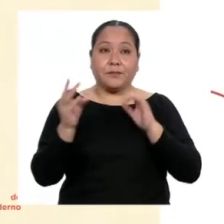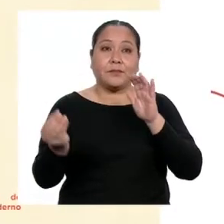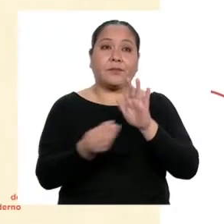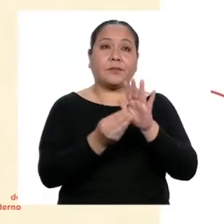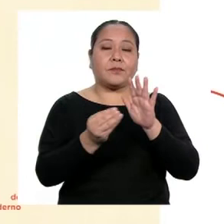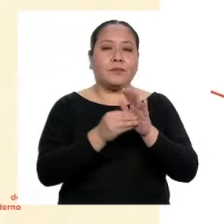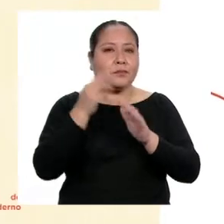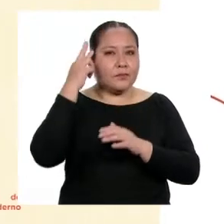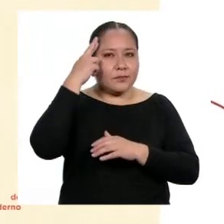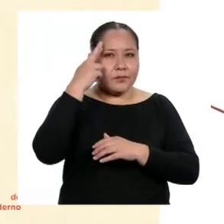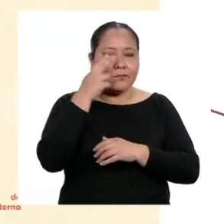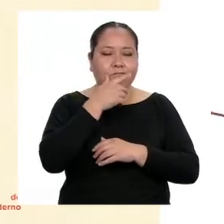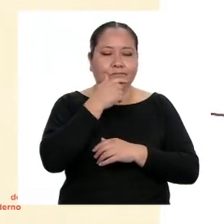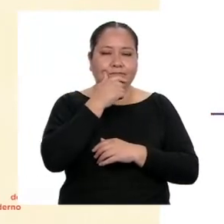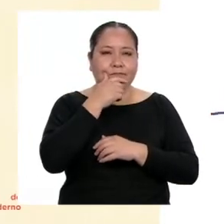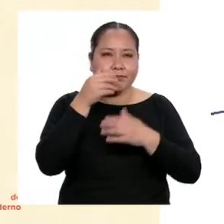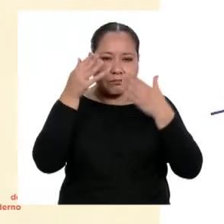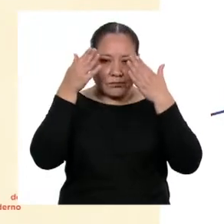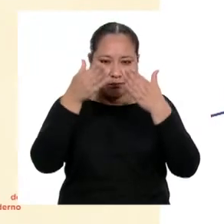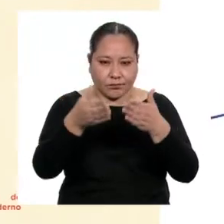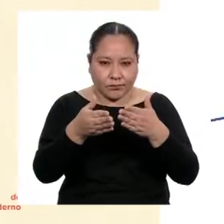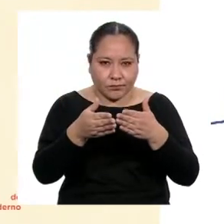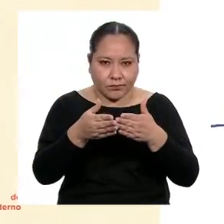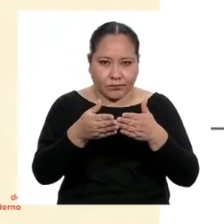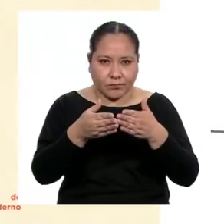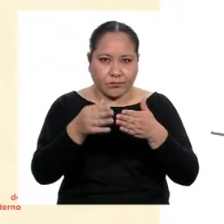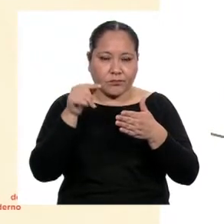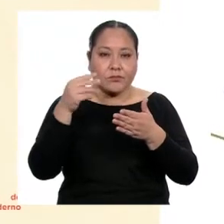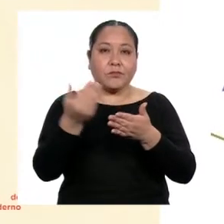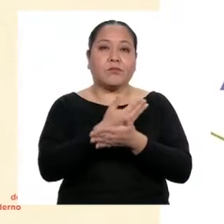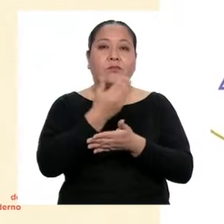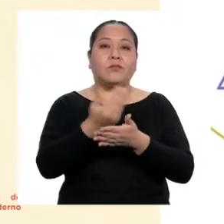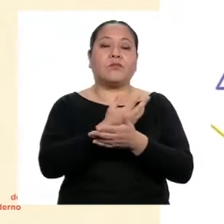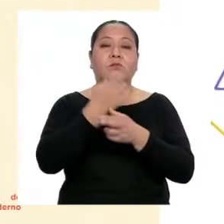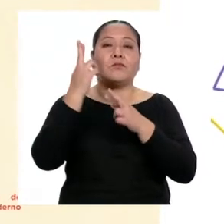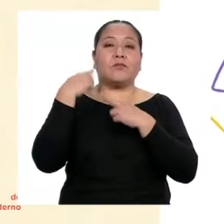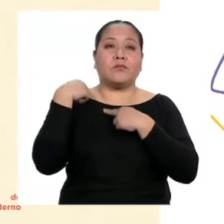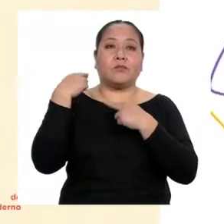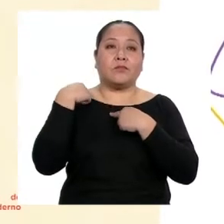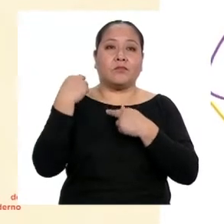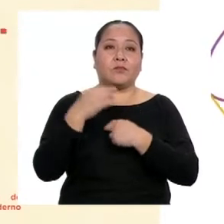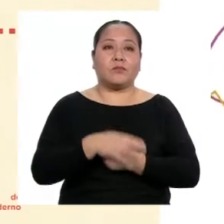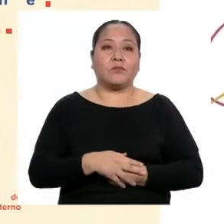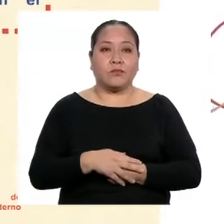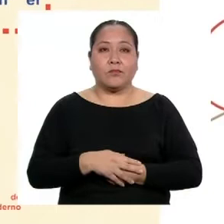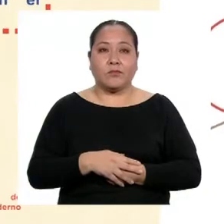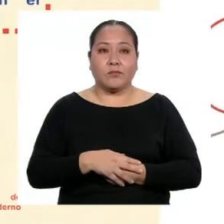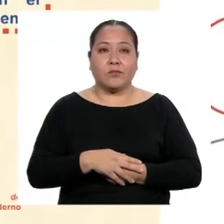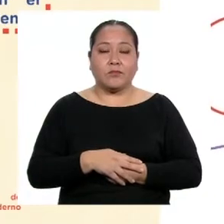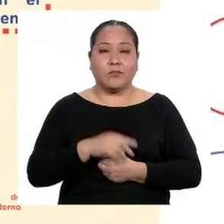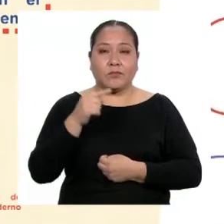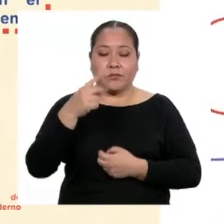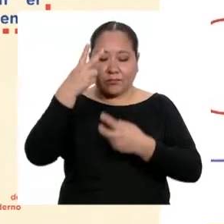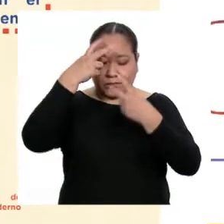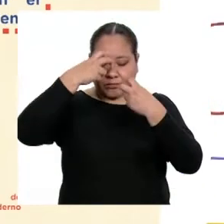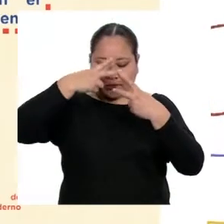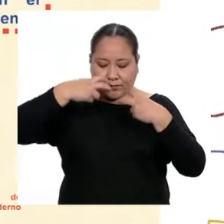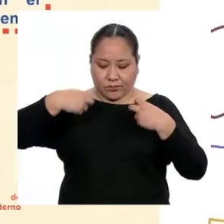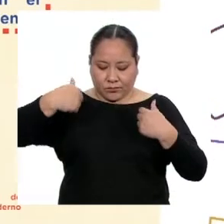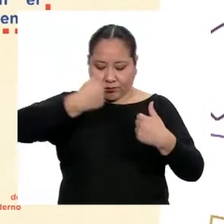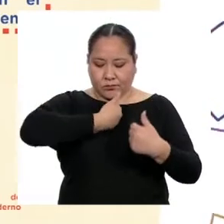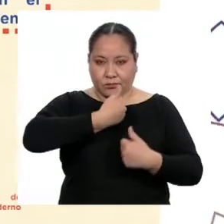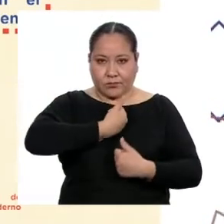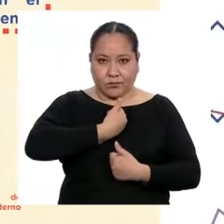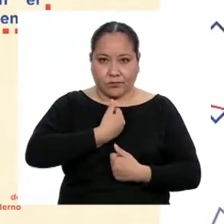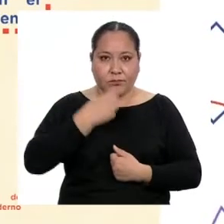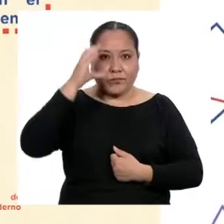en mi reflexión que enfatiza en las nuevas responsabilidades, el autocuestionamiento y la búsqueda